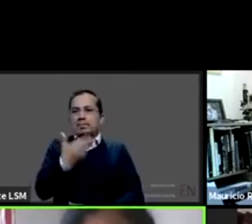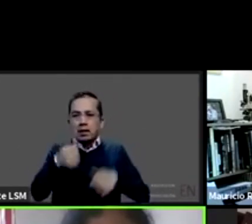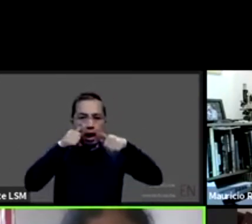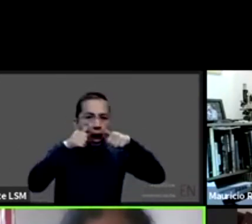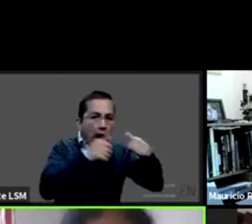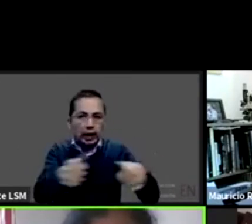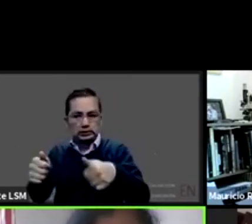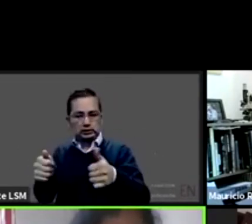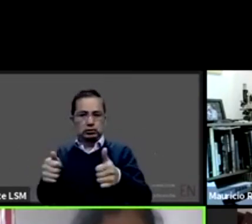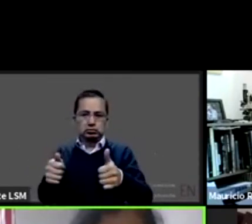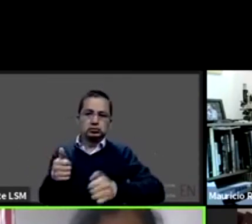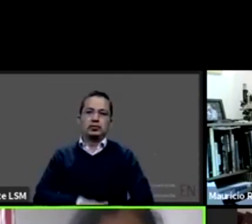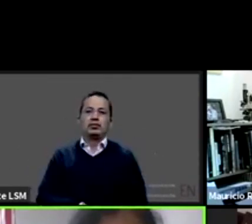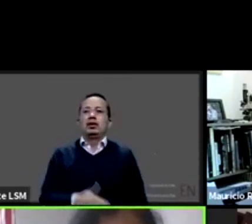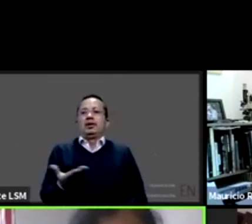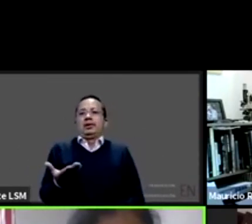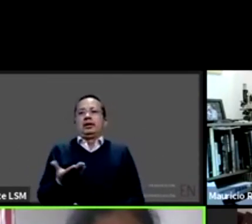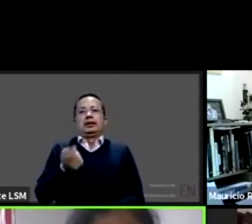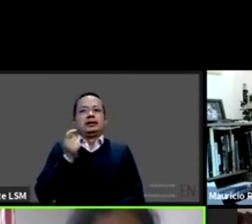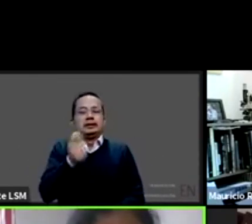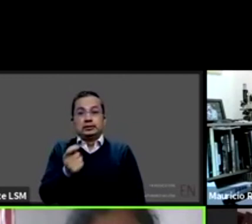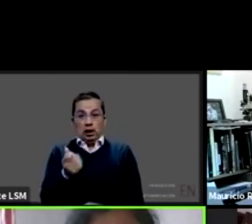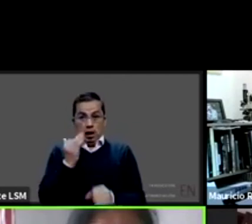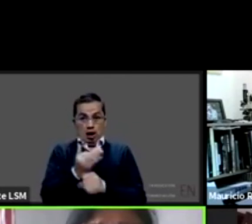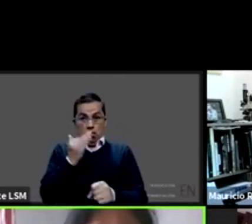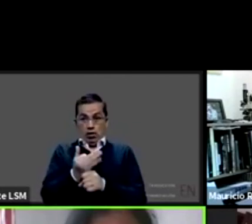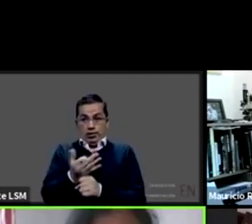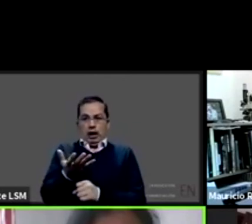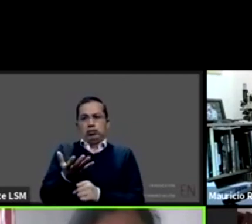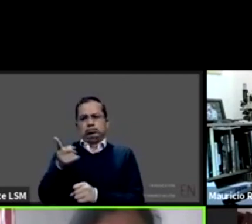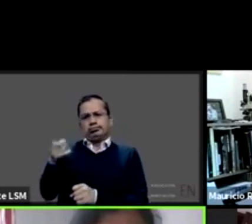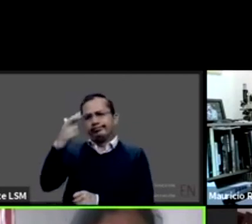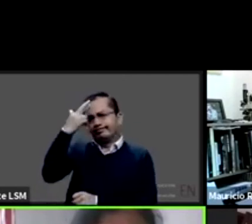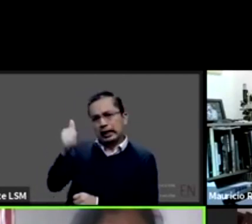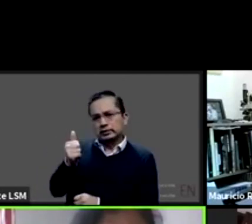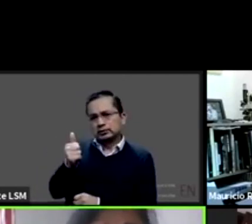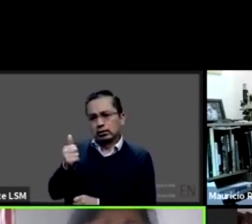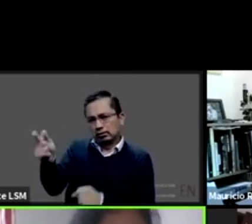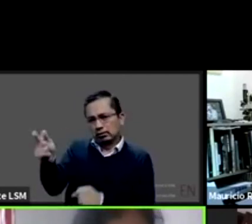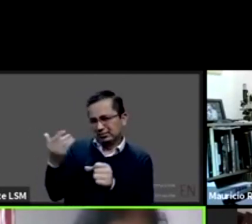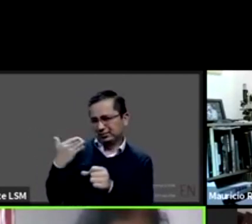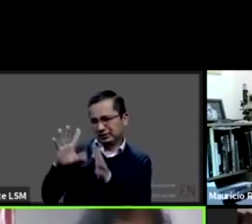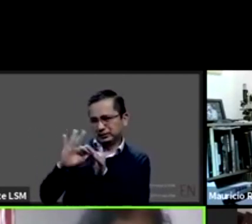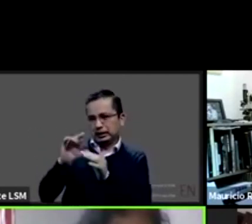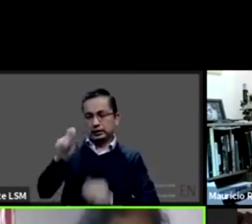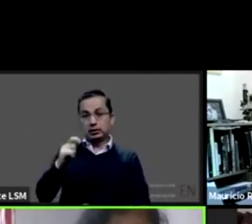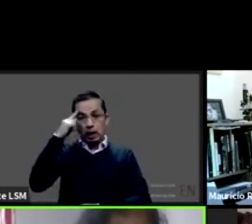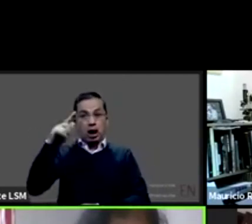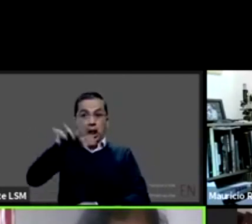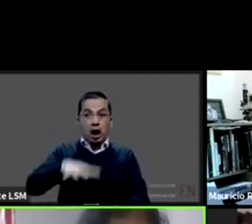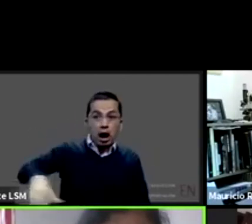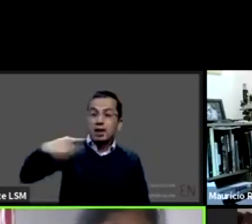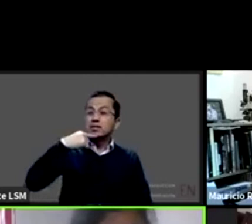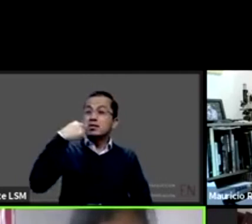no es una pandemia que haya afectado en las dimensiones que ha afectado al mundo